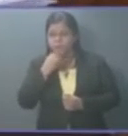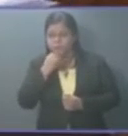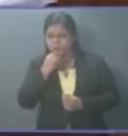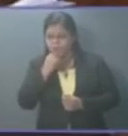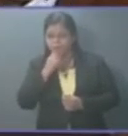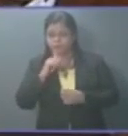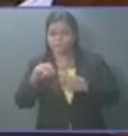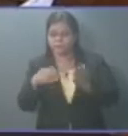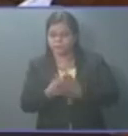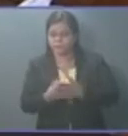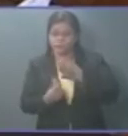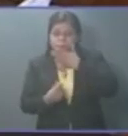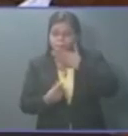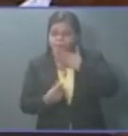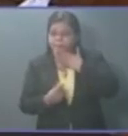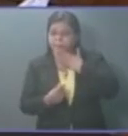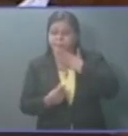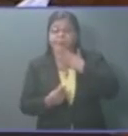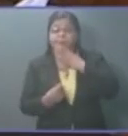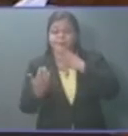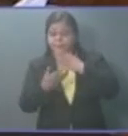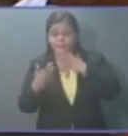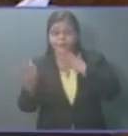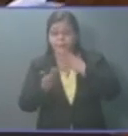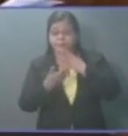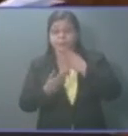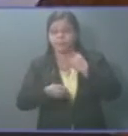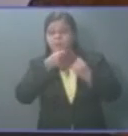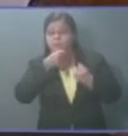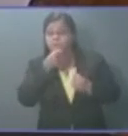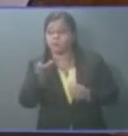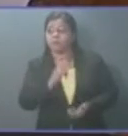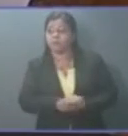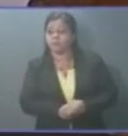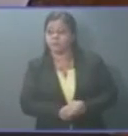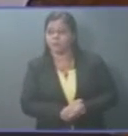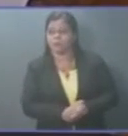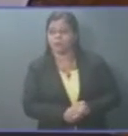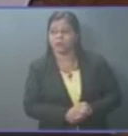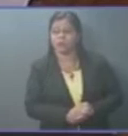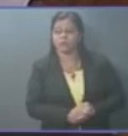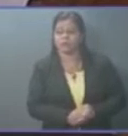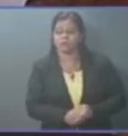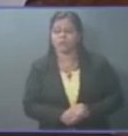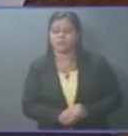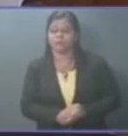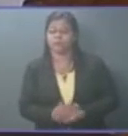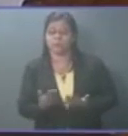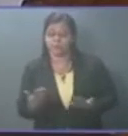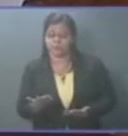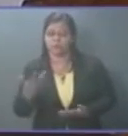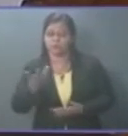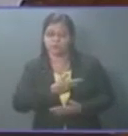decididamente este pronunciamiento. Porque no se